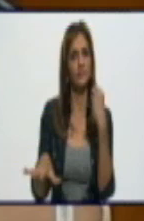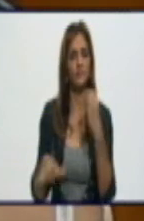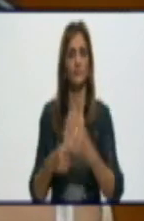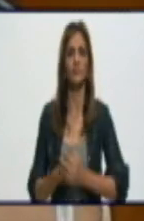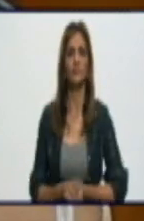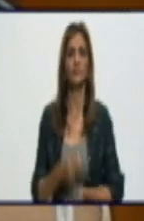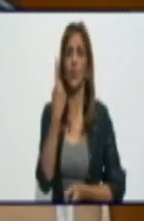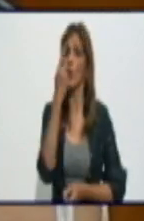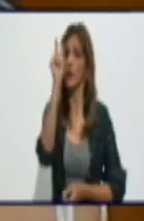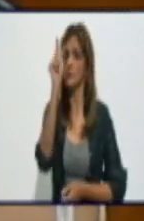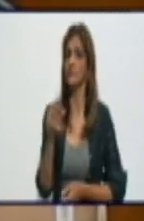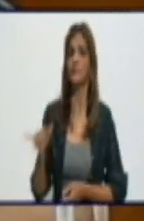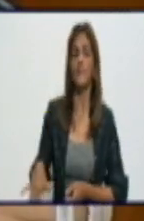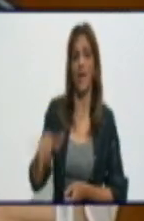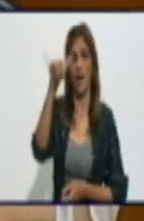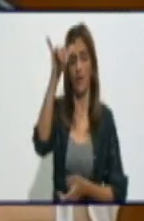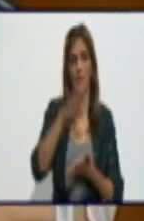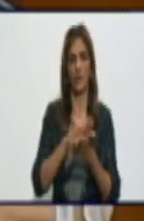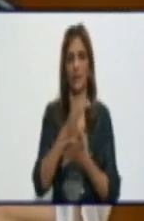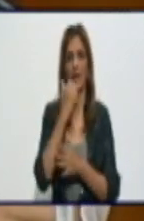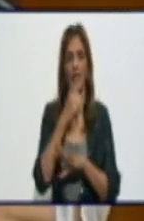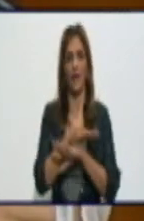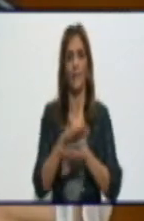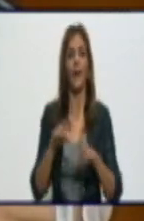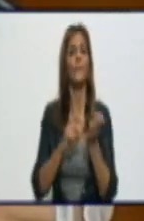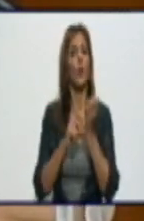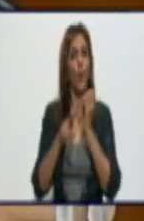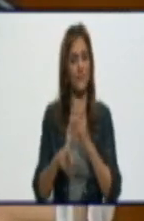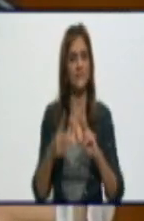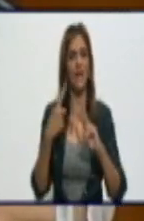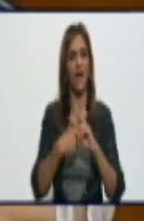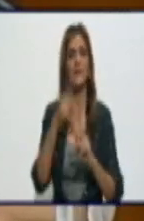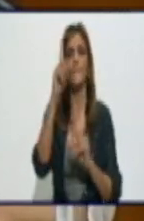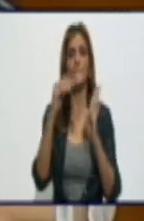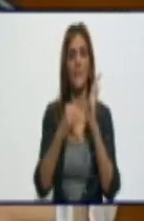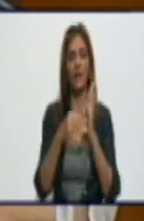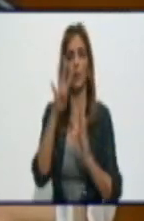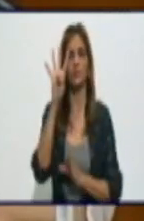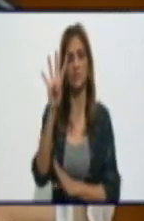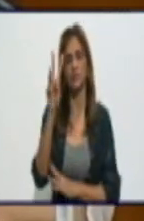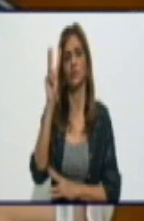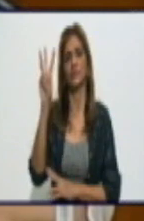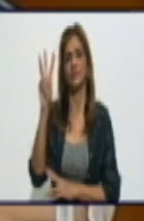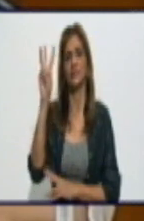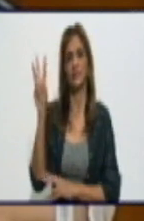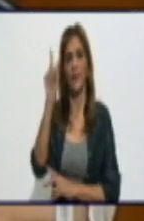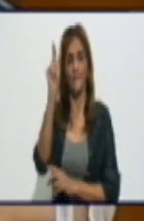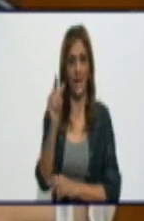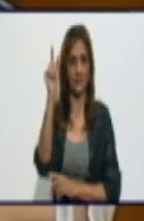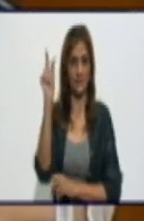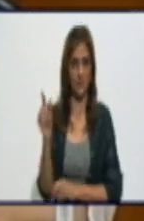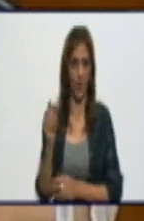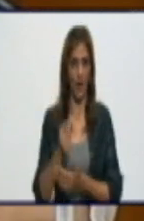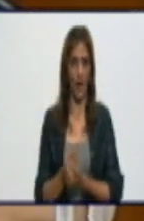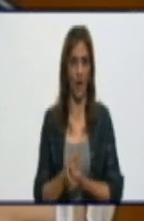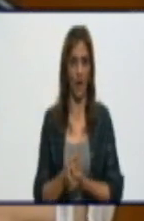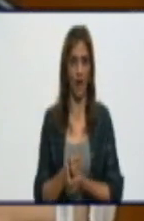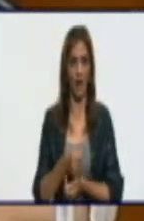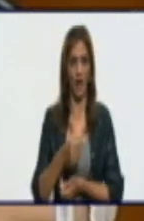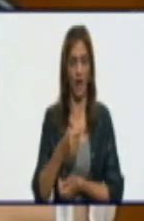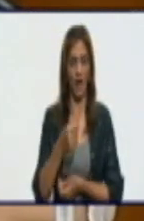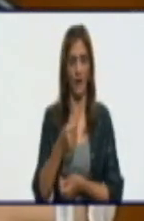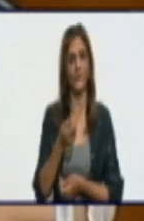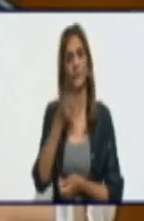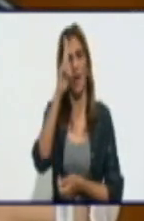en esta última jornada. Hoy mantenemos en la provincia 1.434 personas hospitalizadas en los